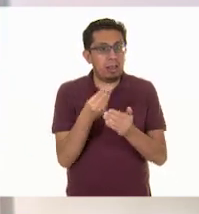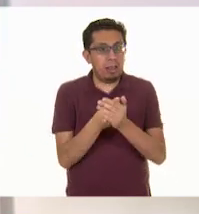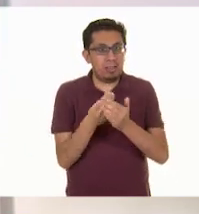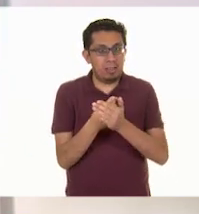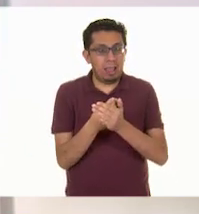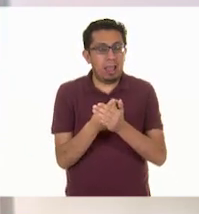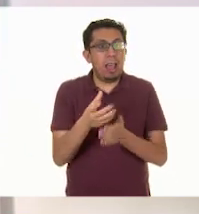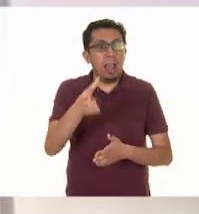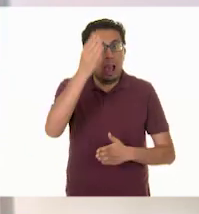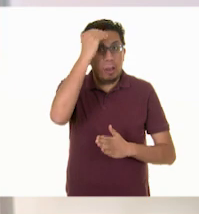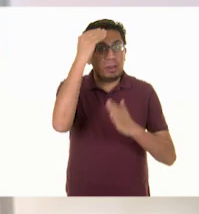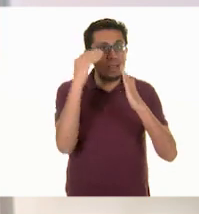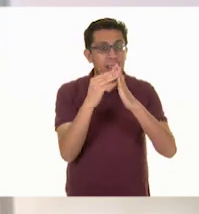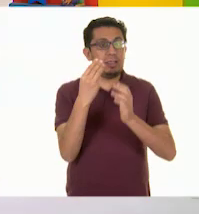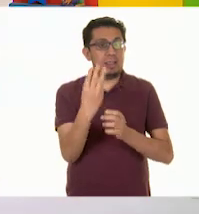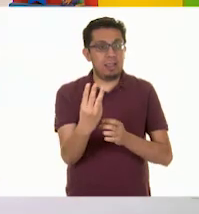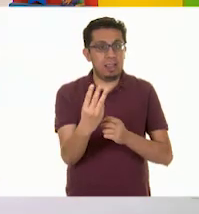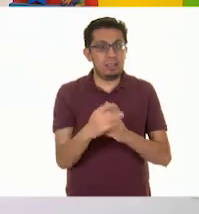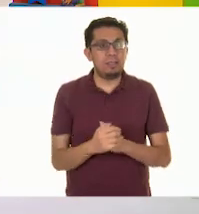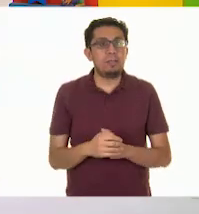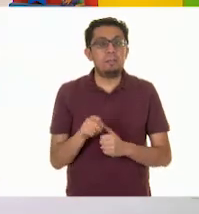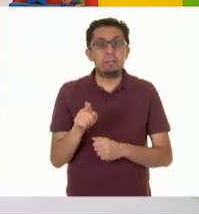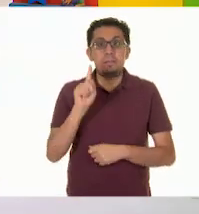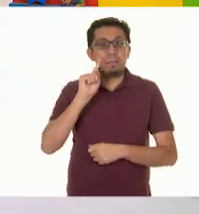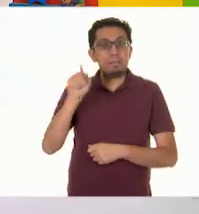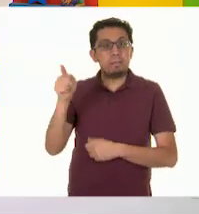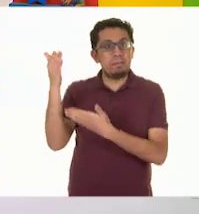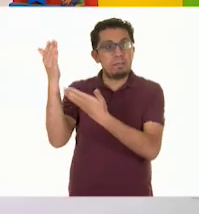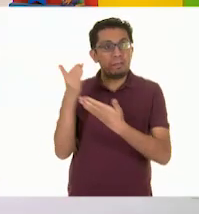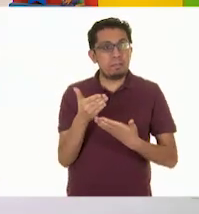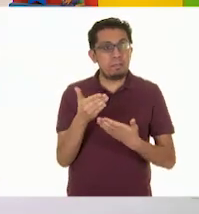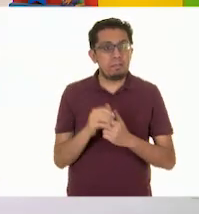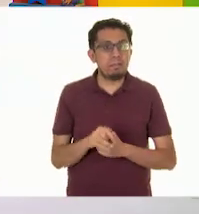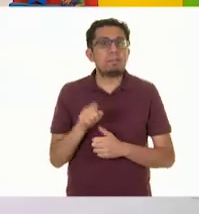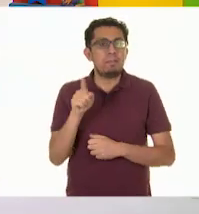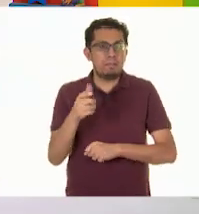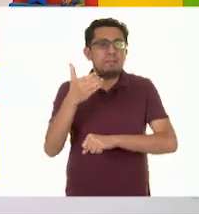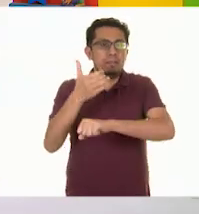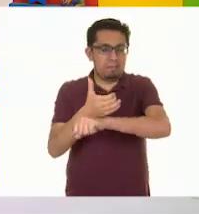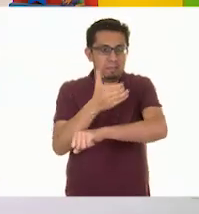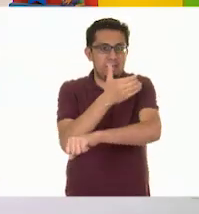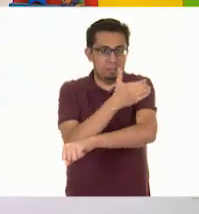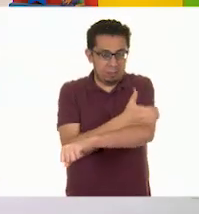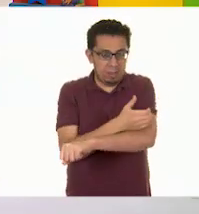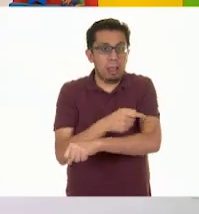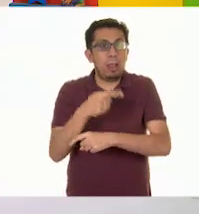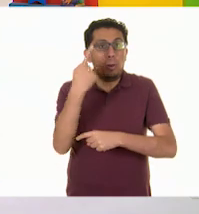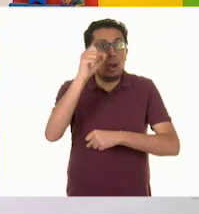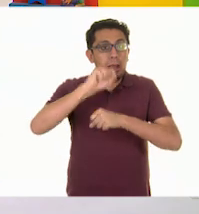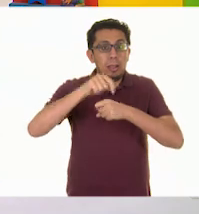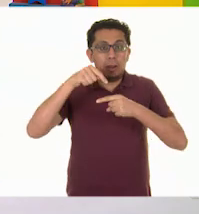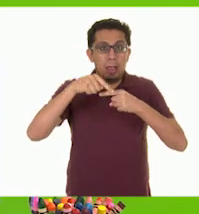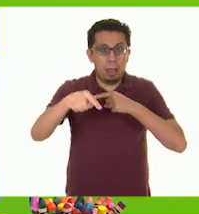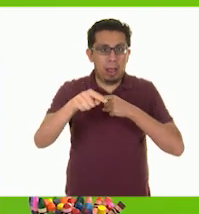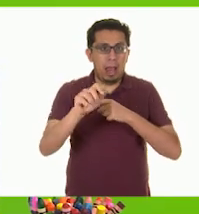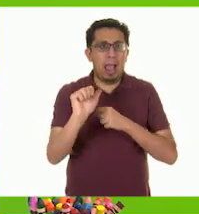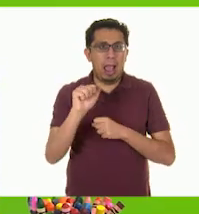más de Aprende en Casa 3. Y miren quién está aquí. Ana nos va a acompañar toda esta semana. ¿Cómo estás, Ana? Hola,